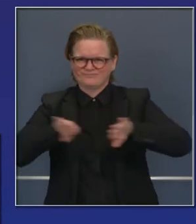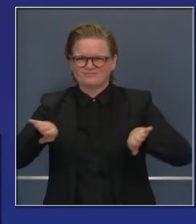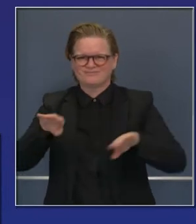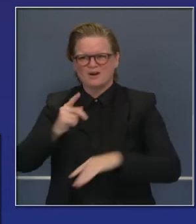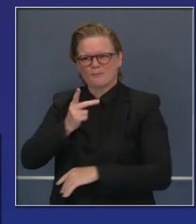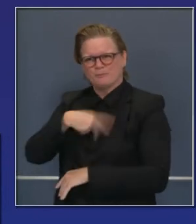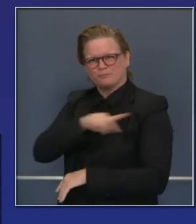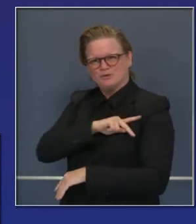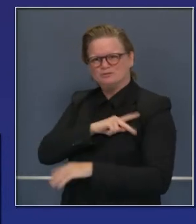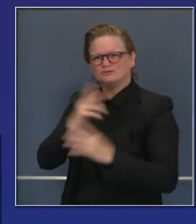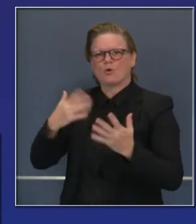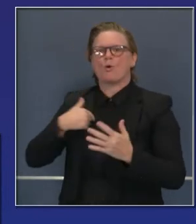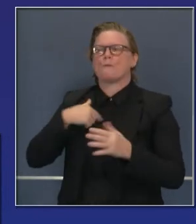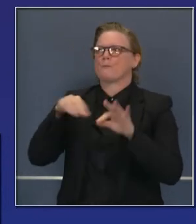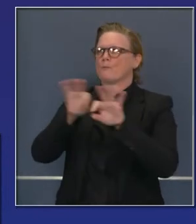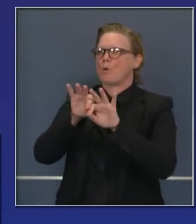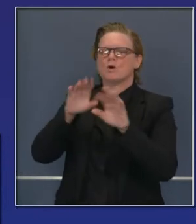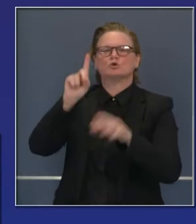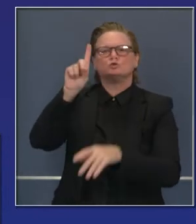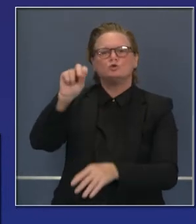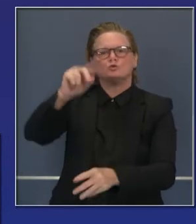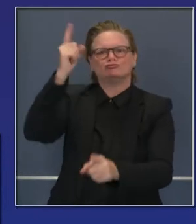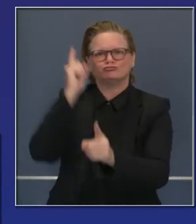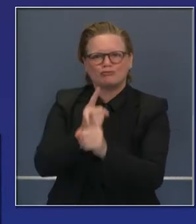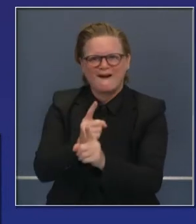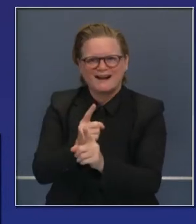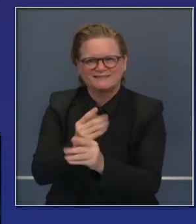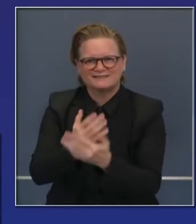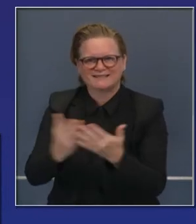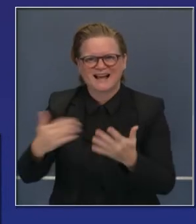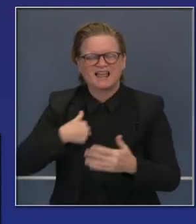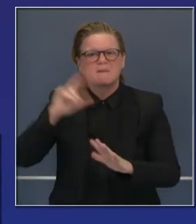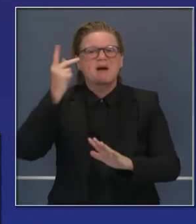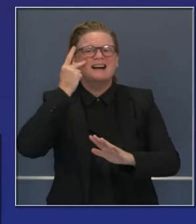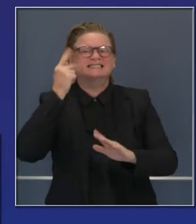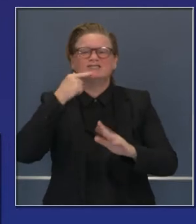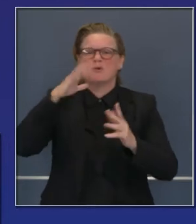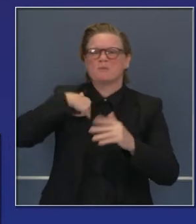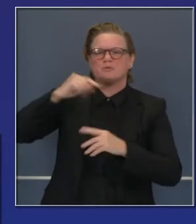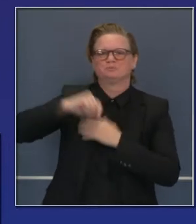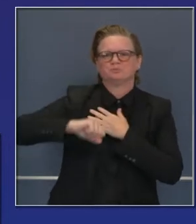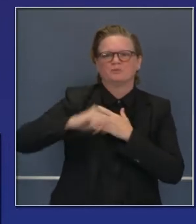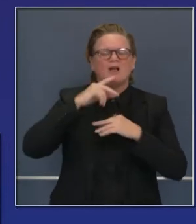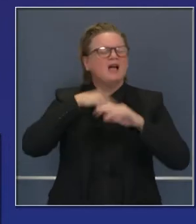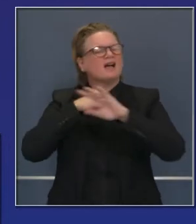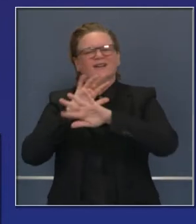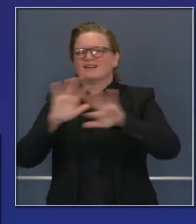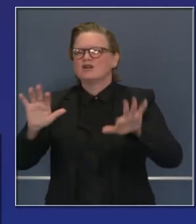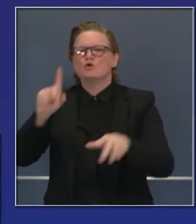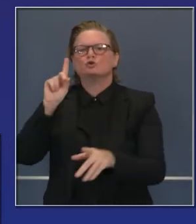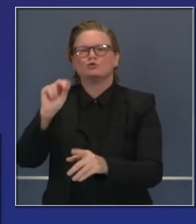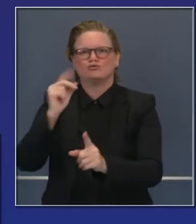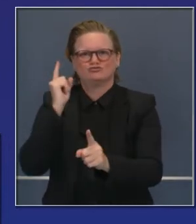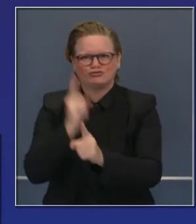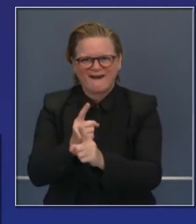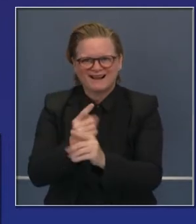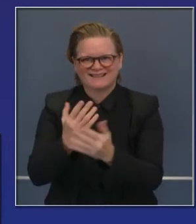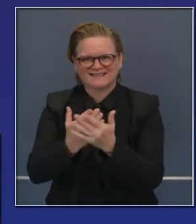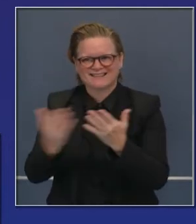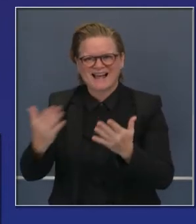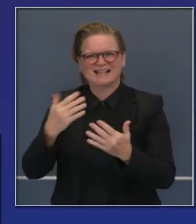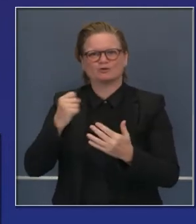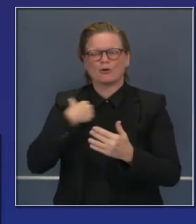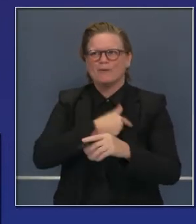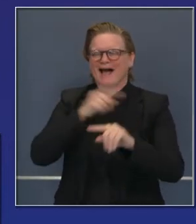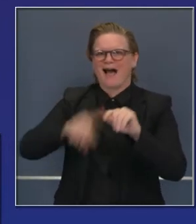correcto. Y que no se pongan a pensar en demócrata o republicano, sino que piensen en americano, y que no